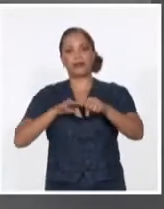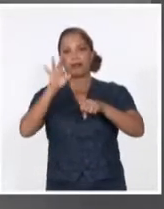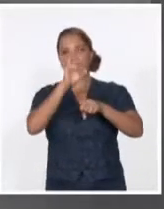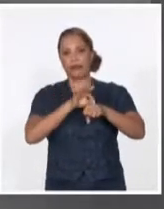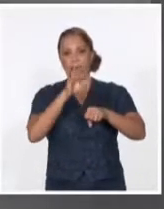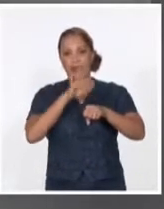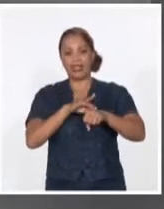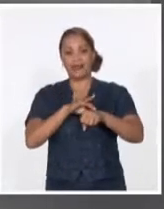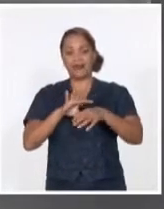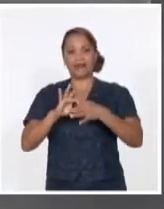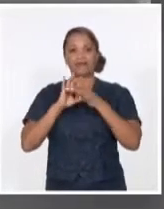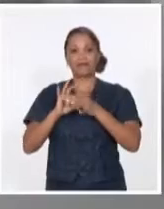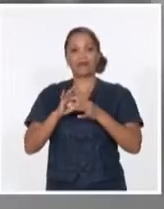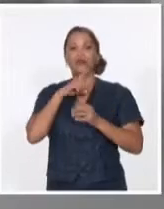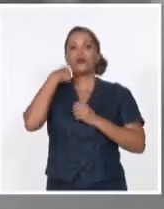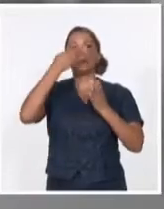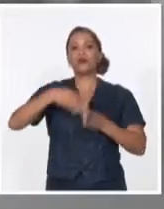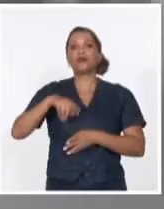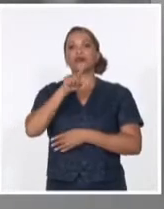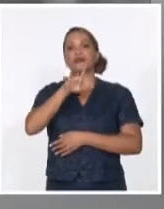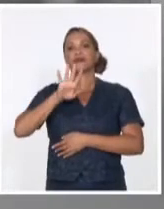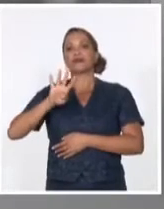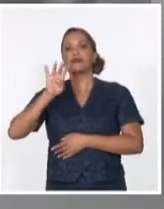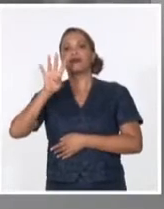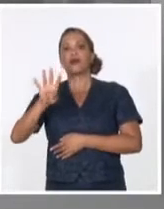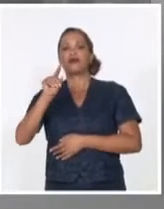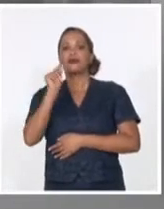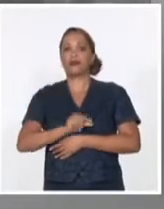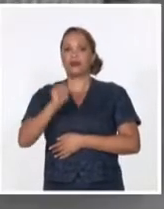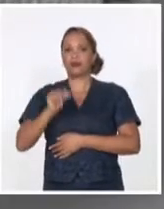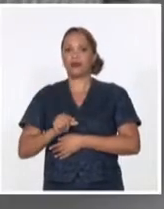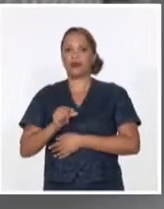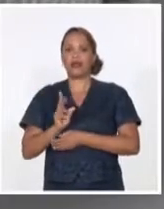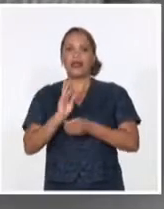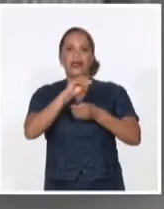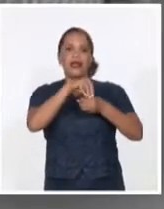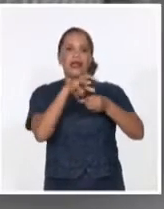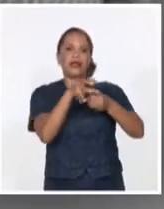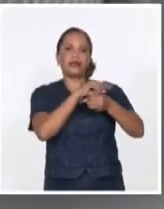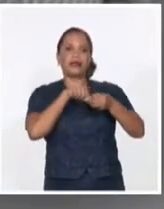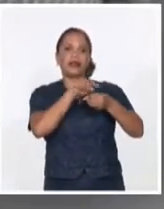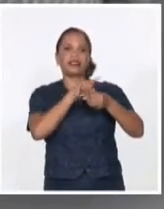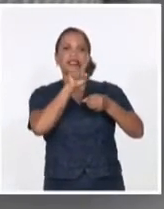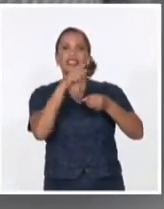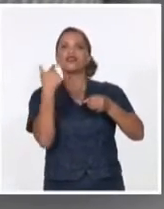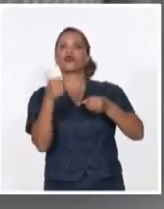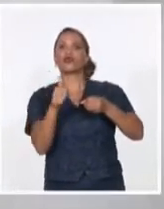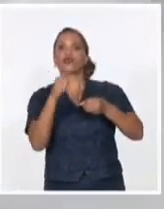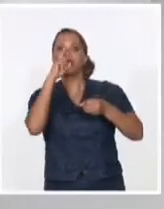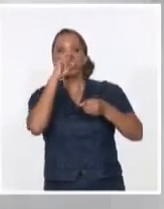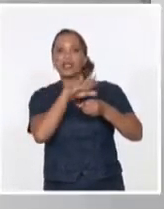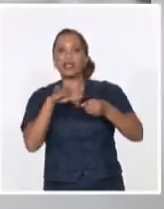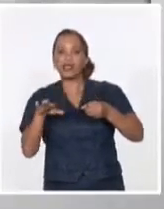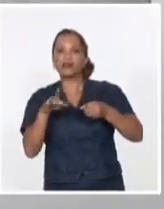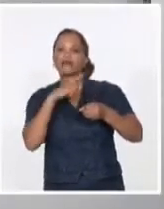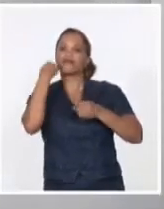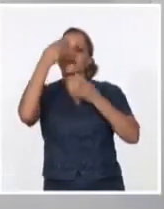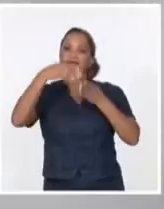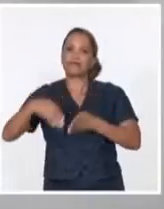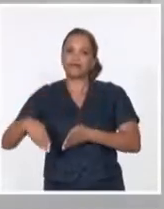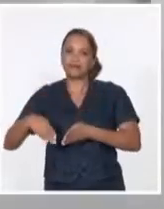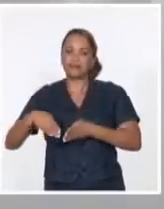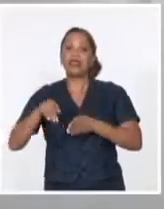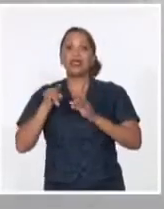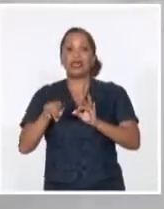la muerte de 154 personas, entre ellas, 110 niños. La acción